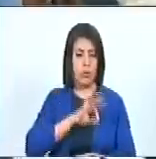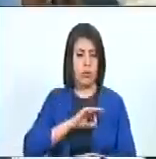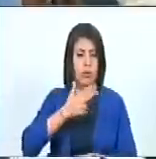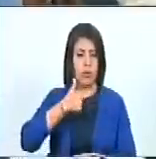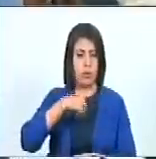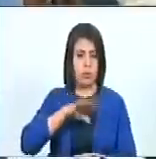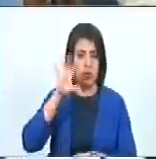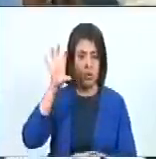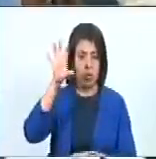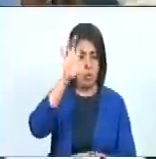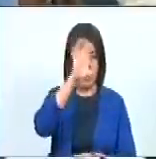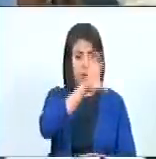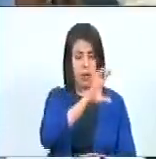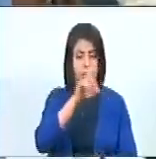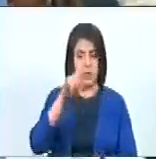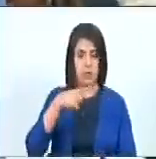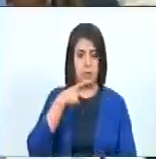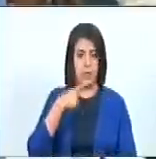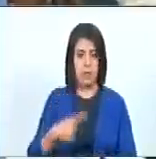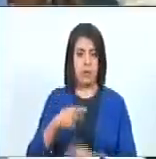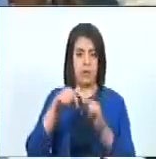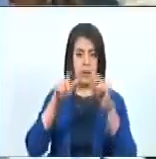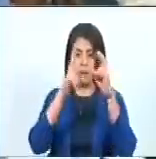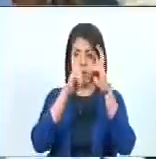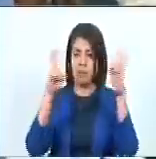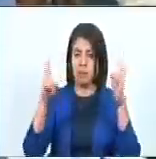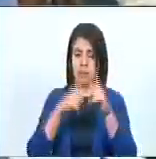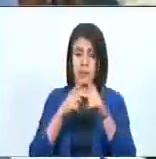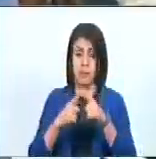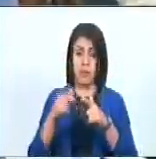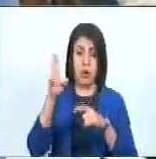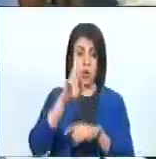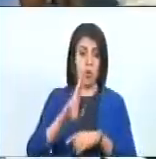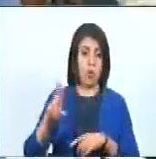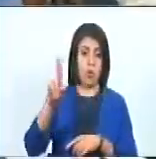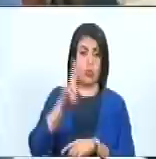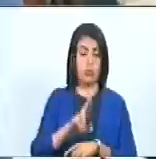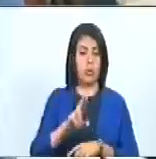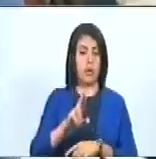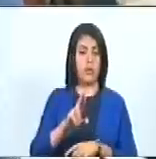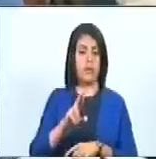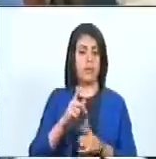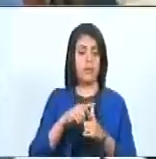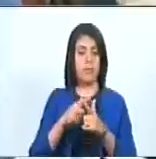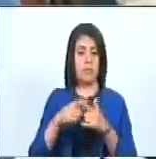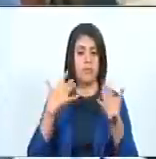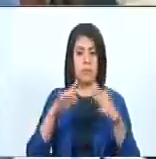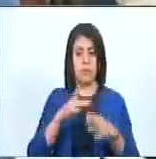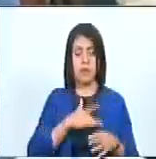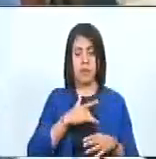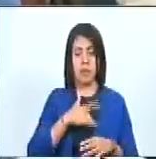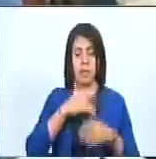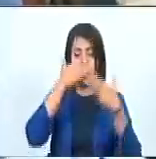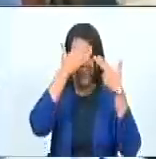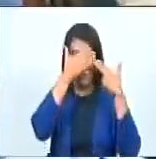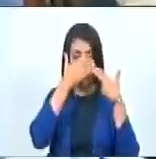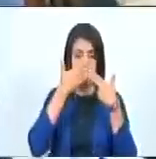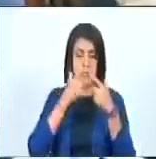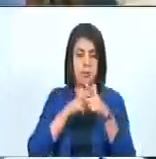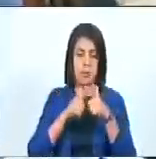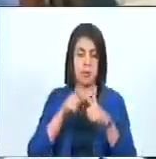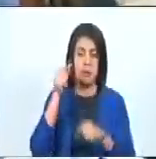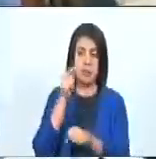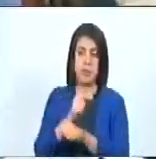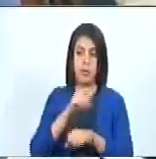nuestros países. Asimismo, ese tema es utilizado, un tema tan sensible como el terrorismo, para